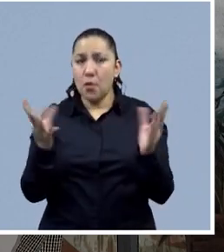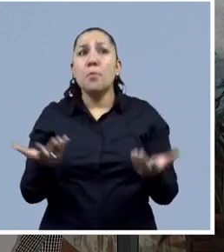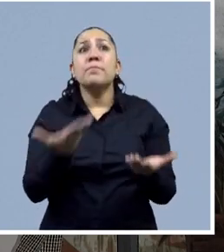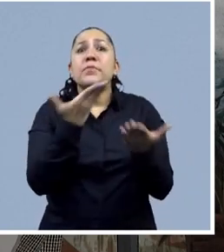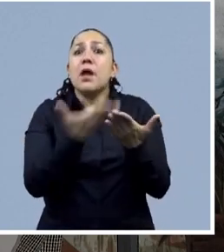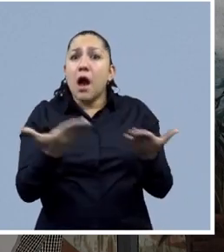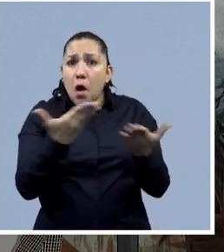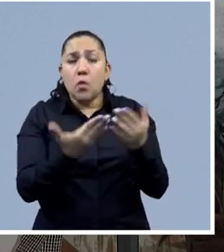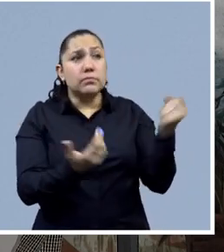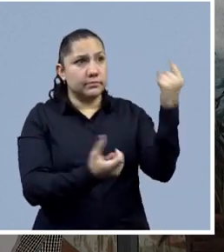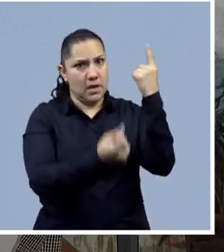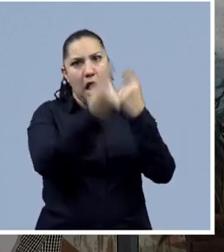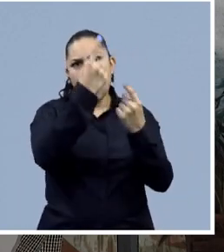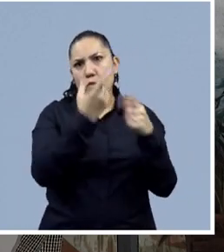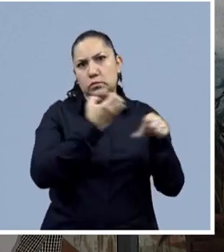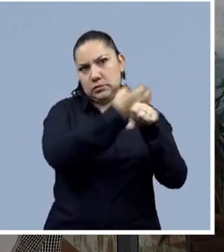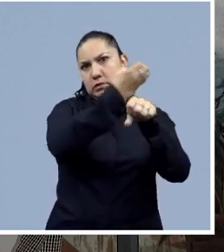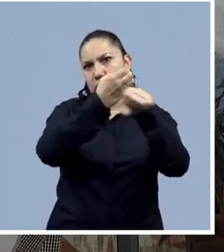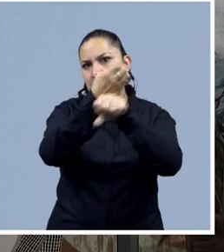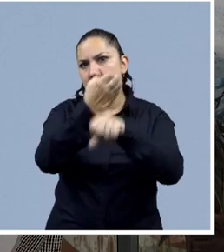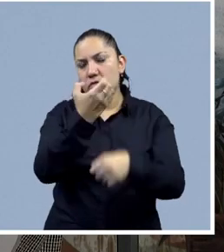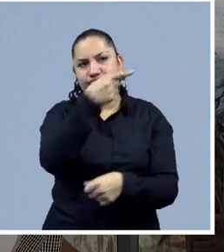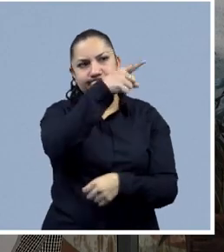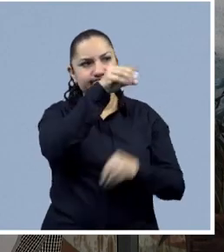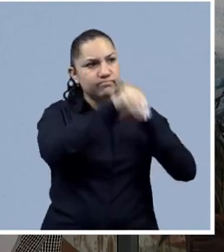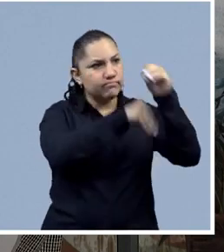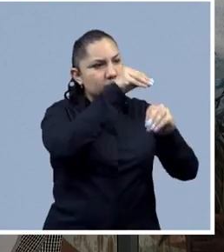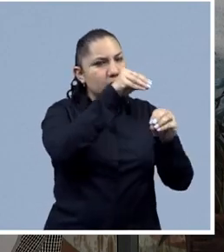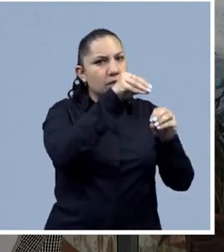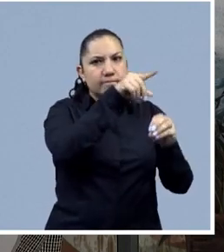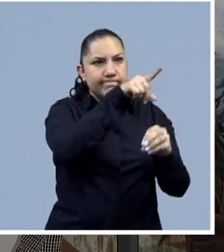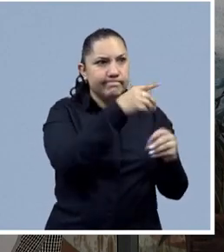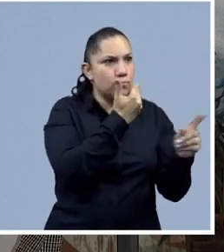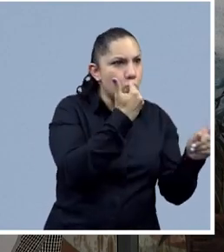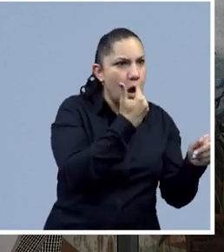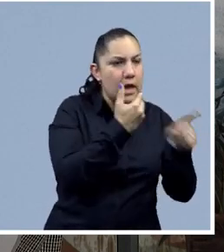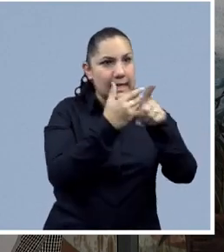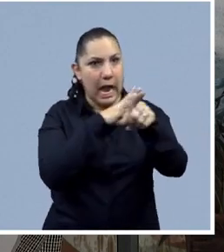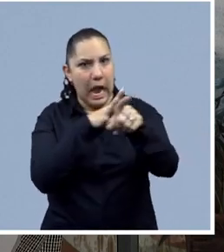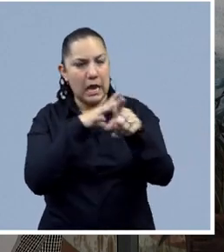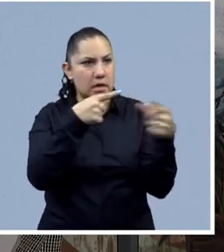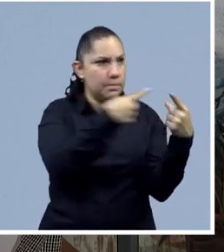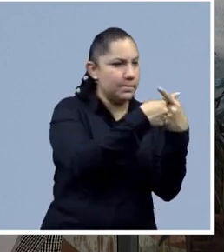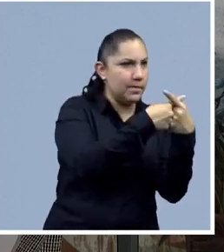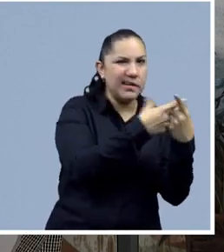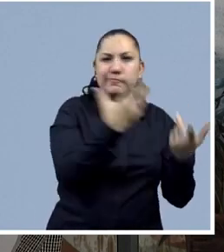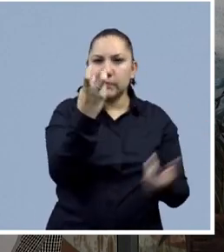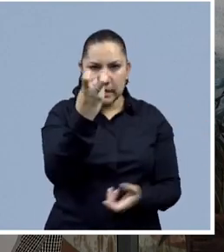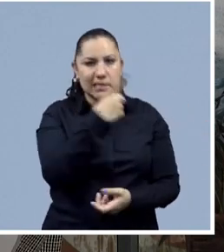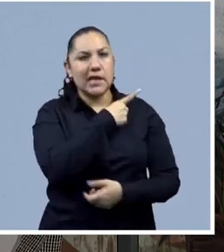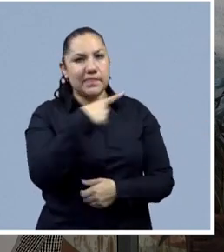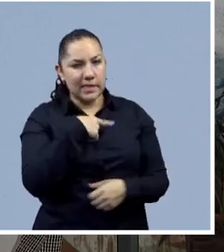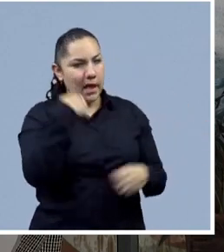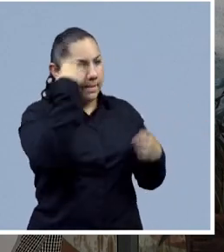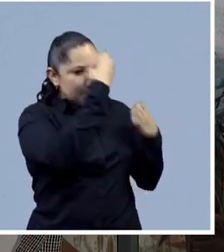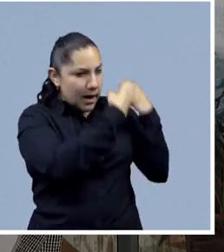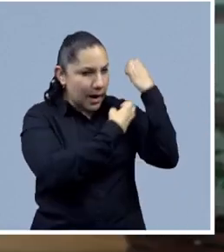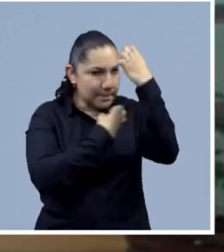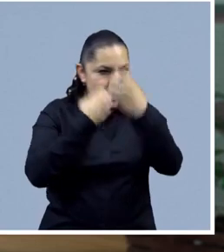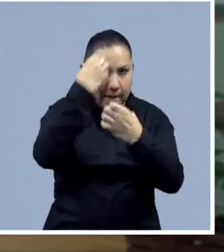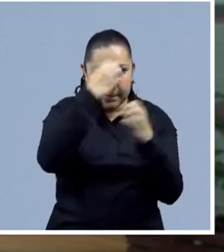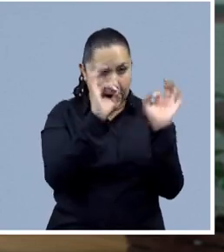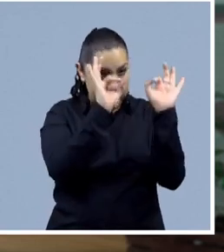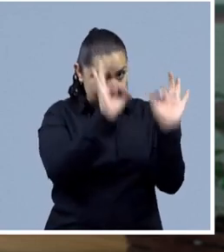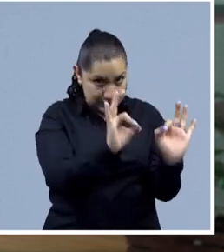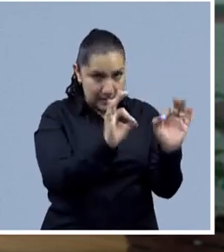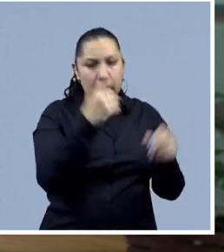estados que puedan ya recuperar estas críticas y estos vacíos que tienen las normatividades que tenemos actualmente, para posteriormente